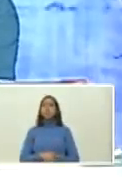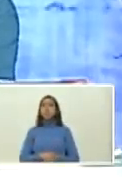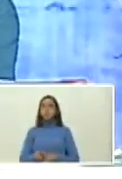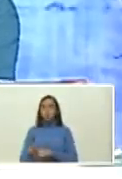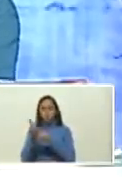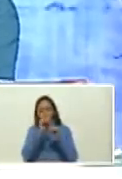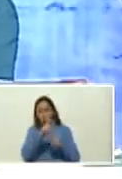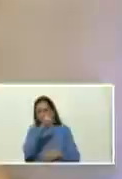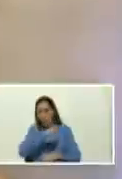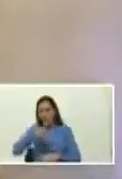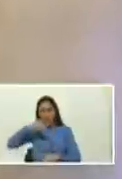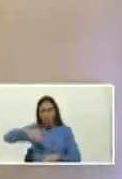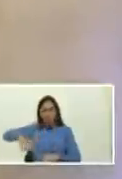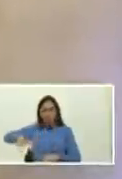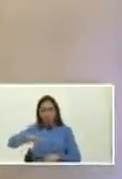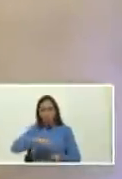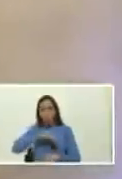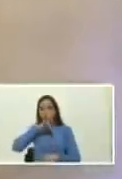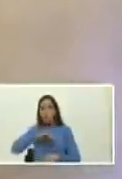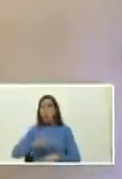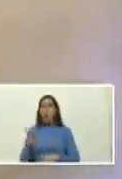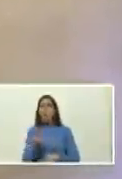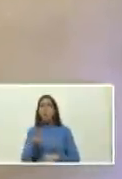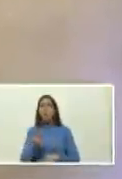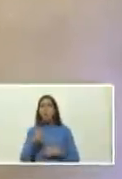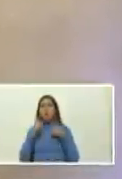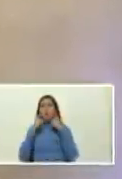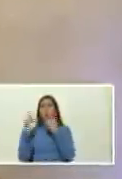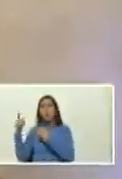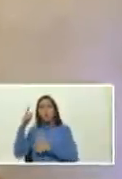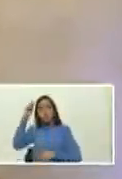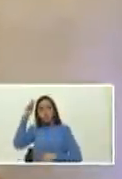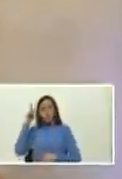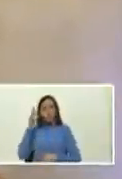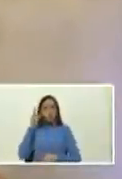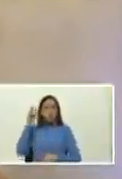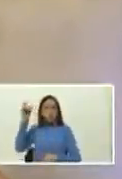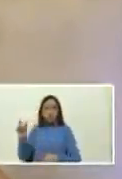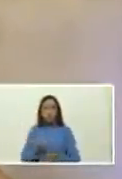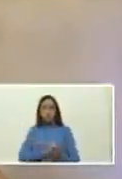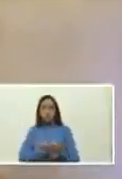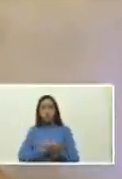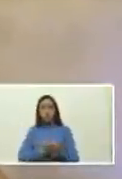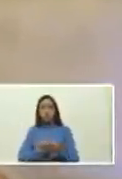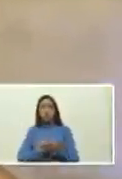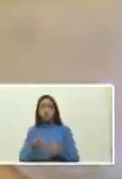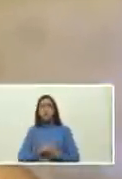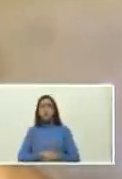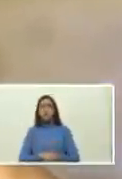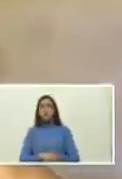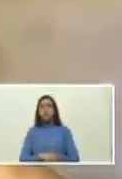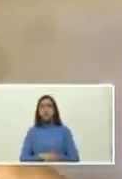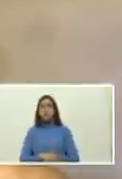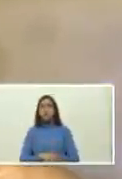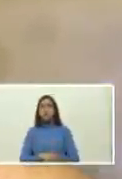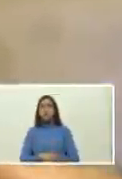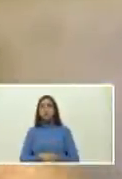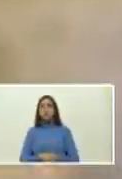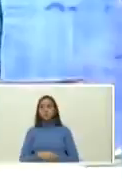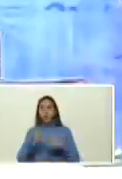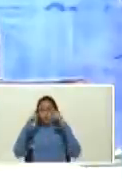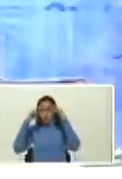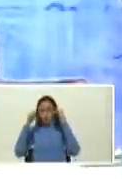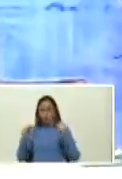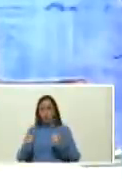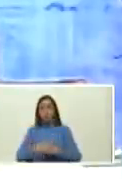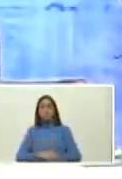sujeto pueblo en la historia de Venezuela profesora Iraida Vargas también otra de las sabias venezolanas